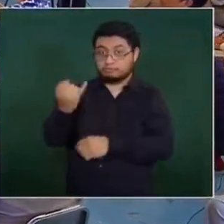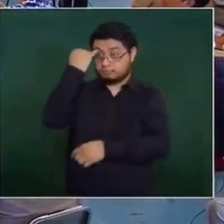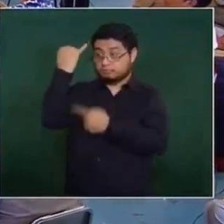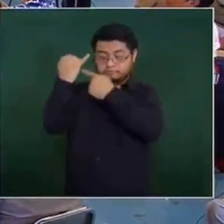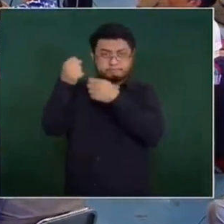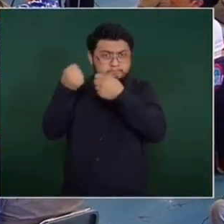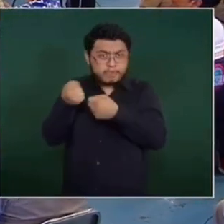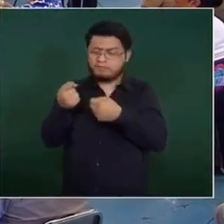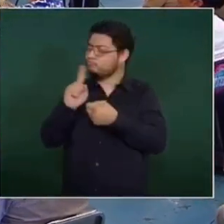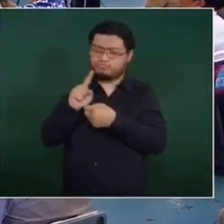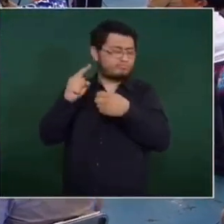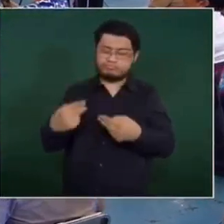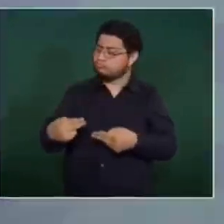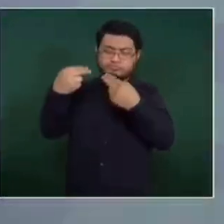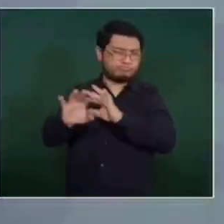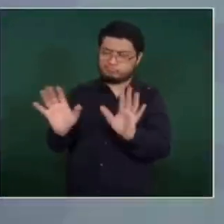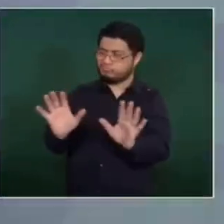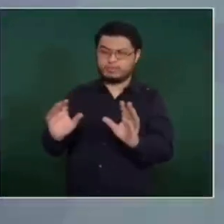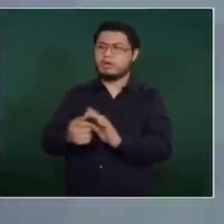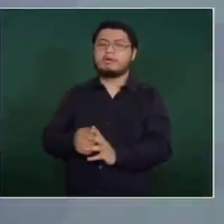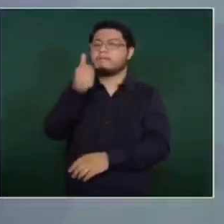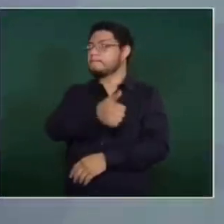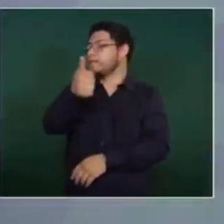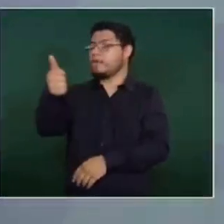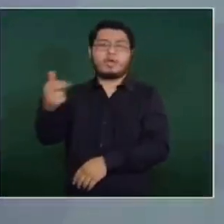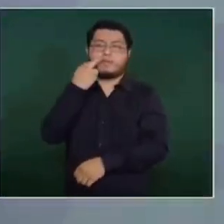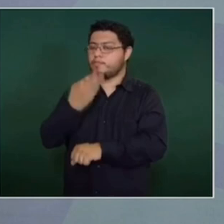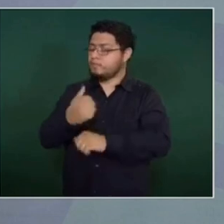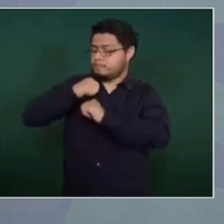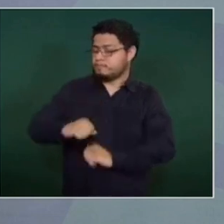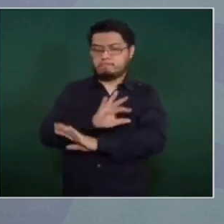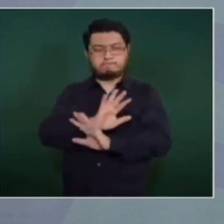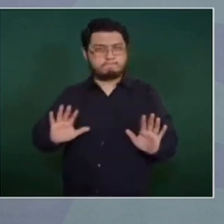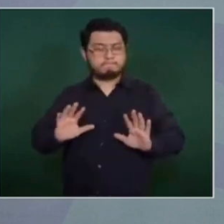negocian. ¿Es uno para sacar la reforma? No, Cada quien debe de asumir su responsabilidad.